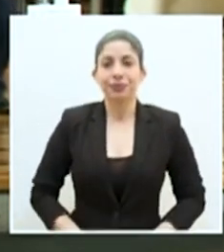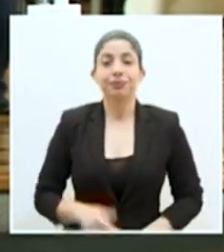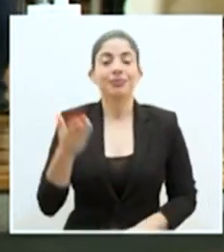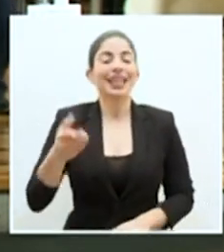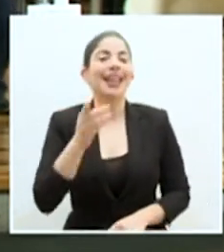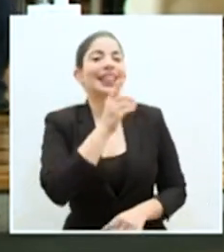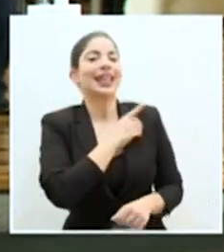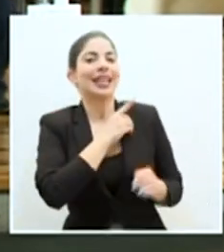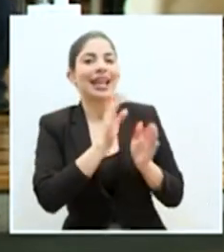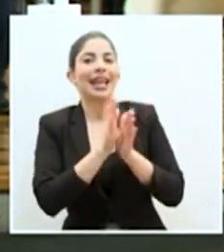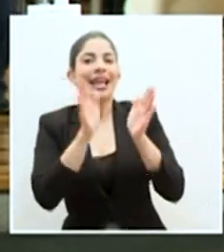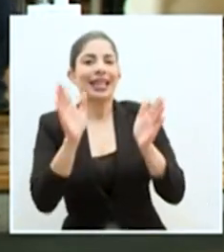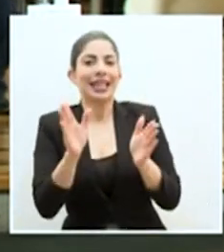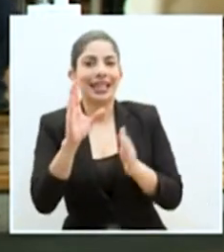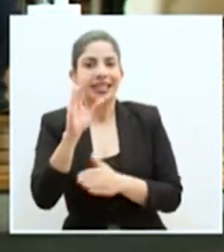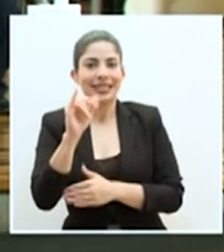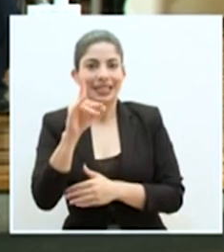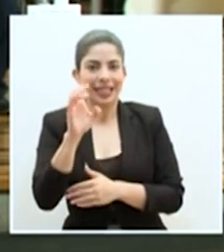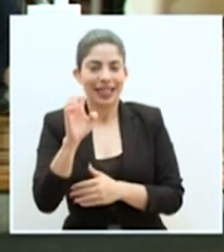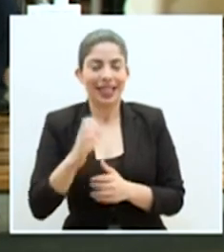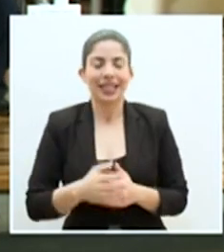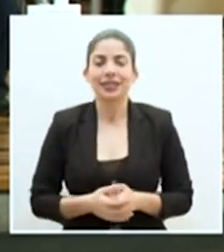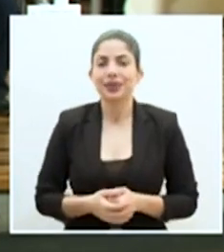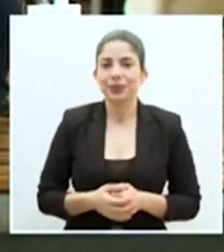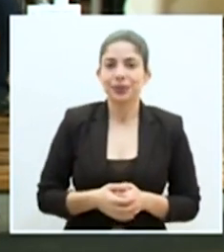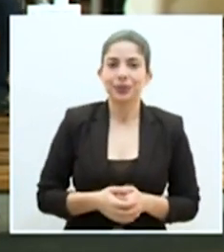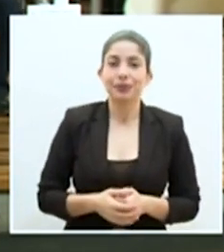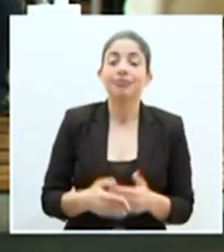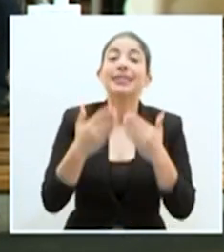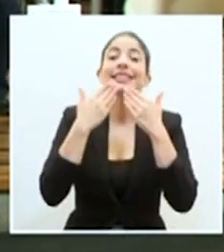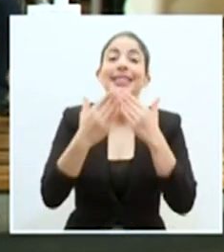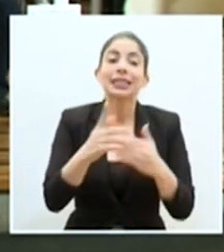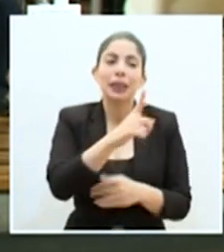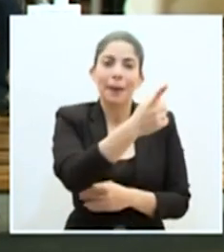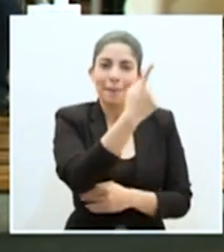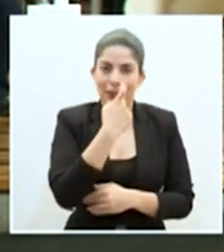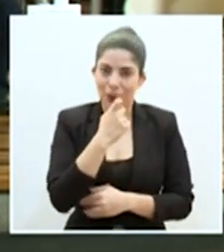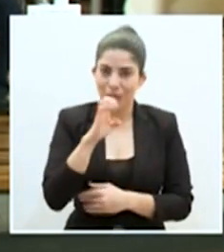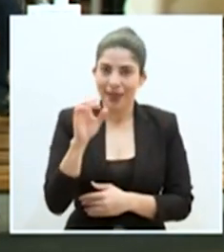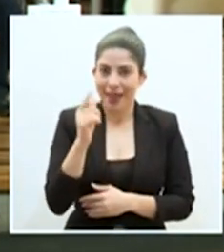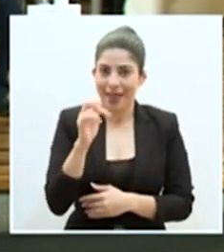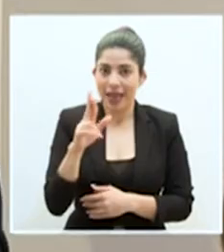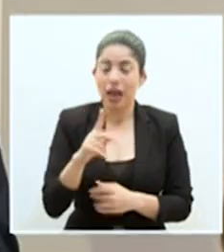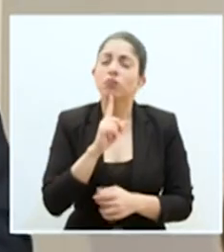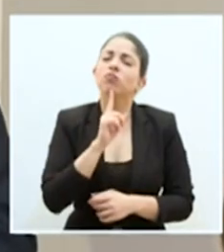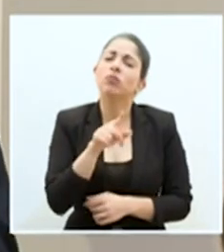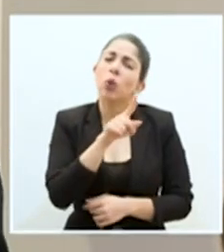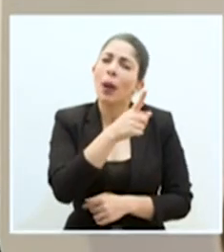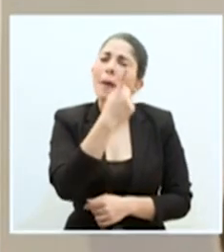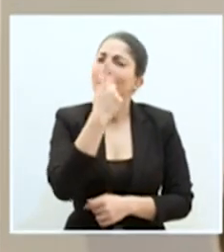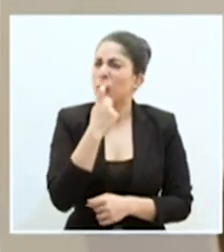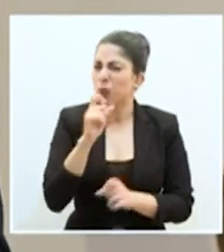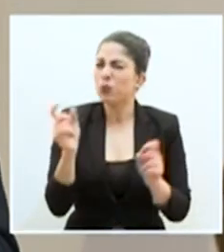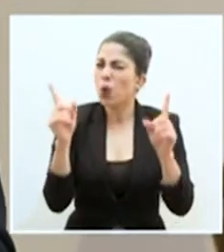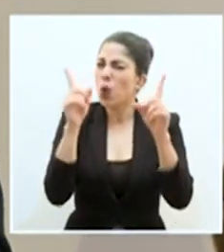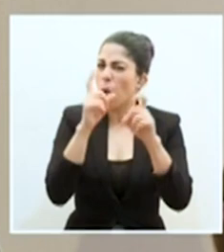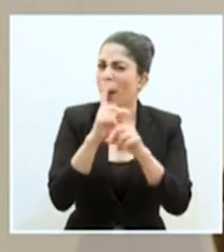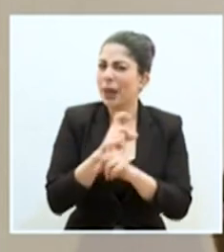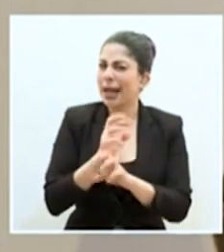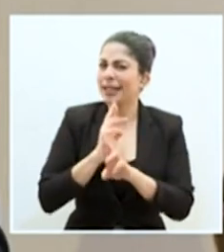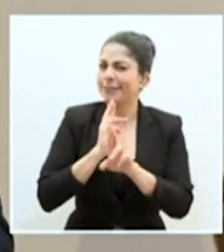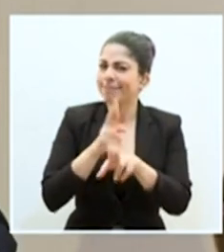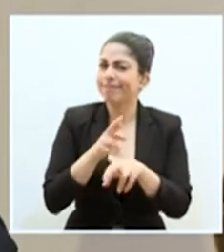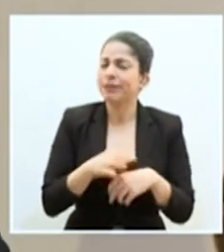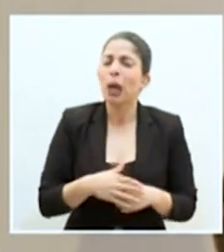director general de la CINDE. Gracias por su pregunta, don Edgar. Es una pregunta complicada de contestar